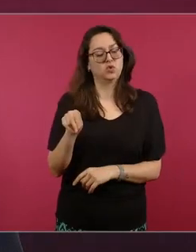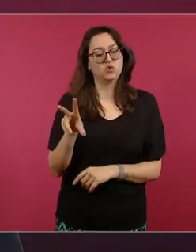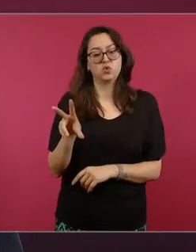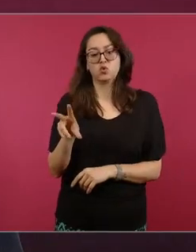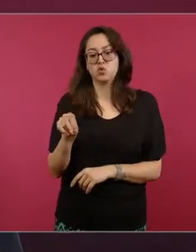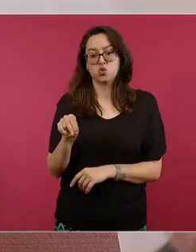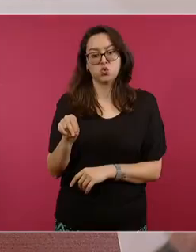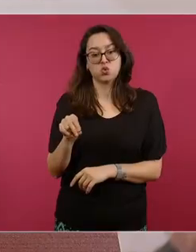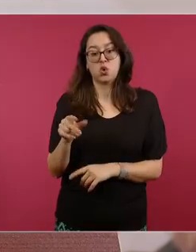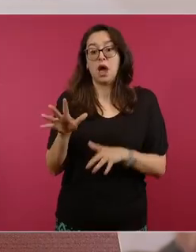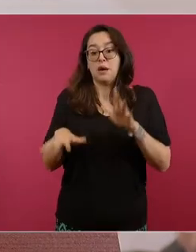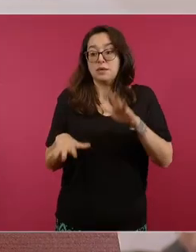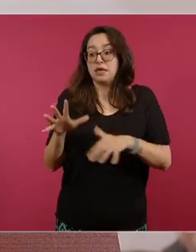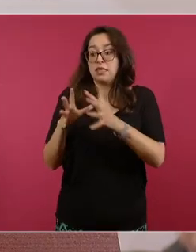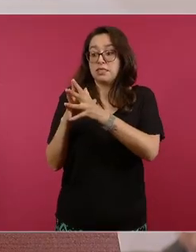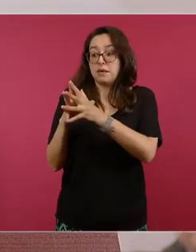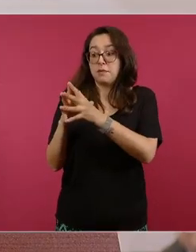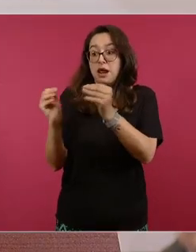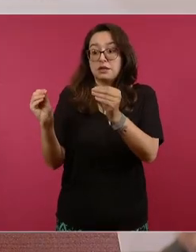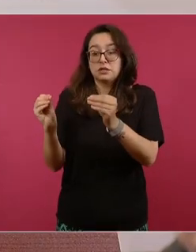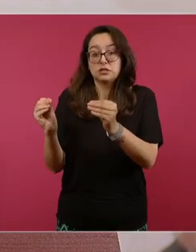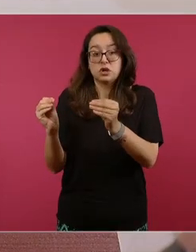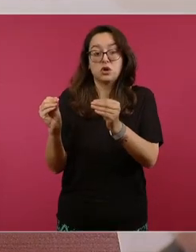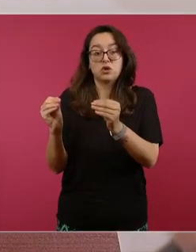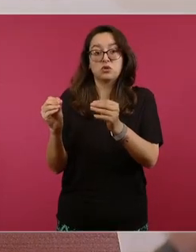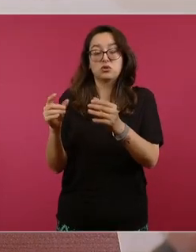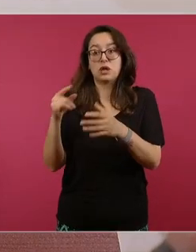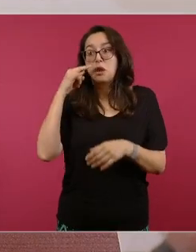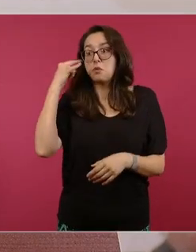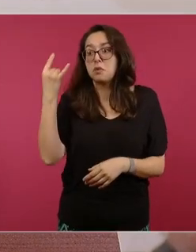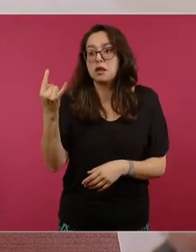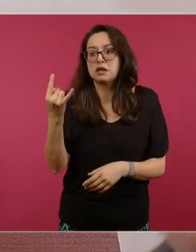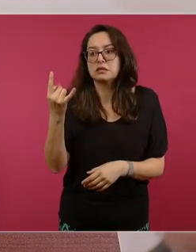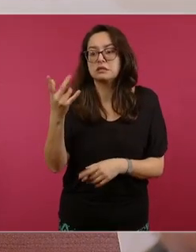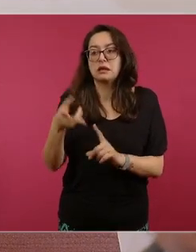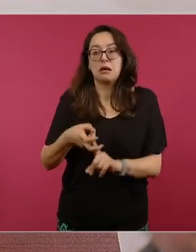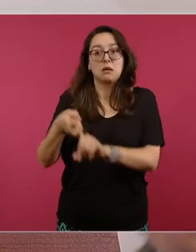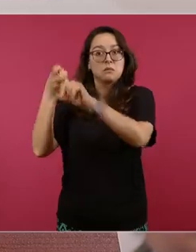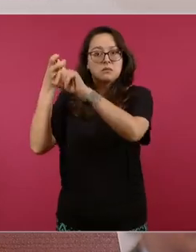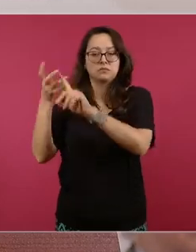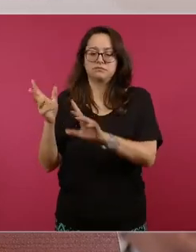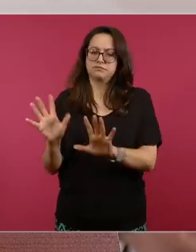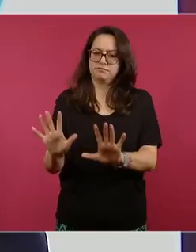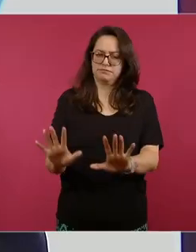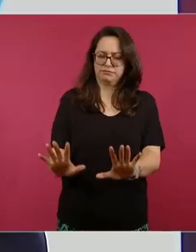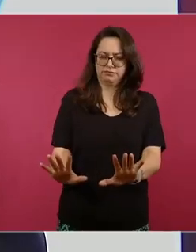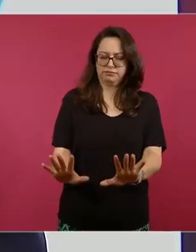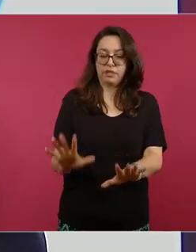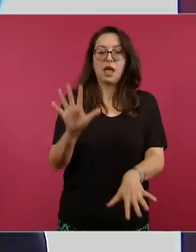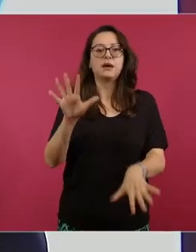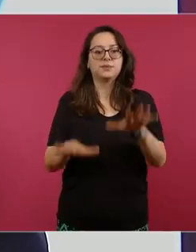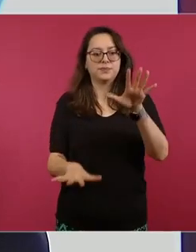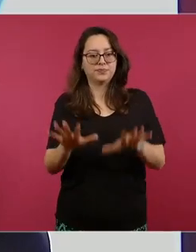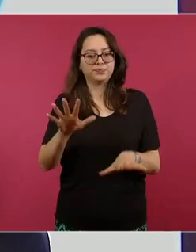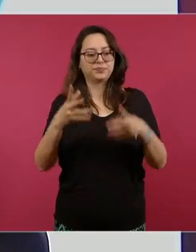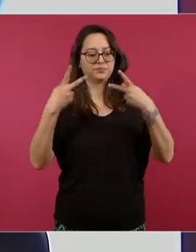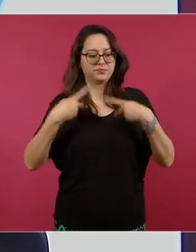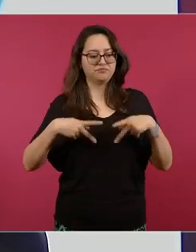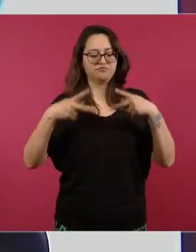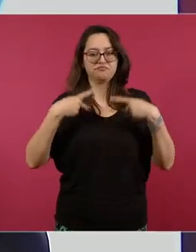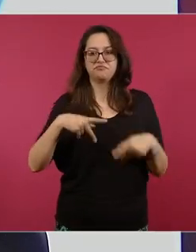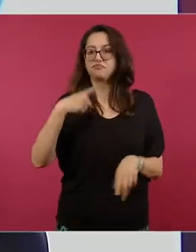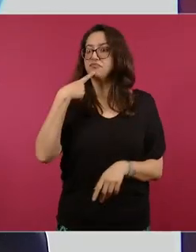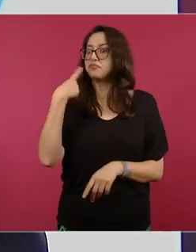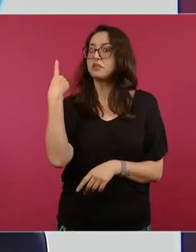desaparición forzada es decir en otras palabras cuando se reporta a una persona como desaparecida en